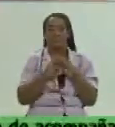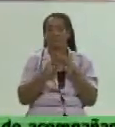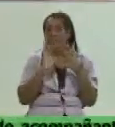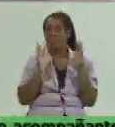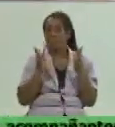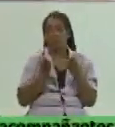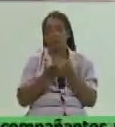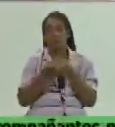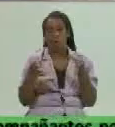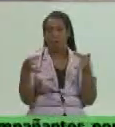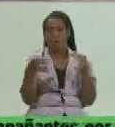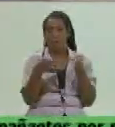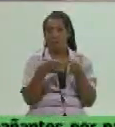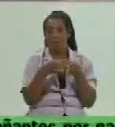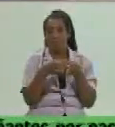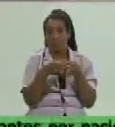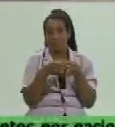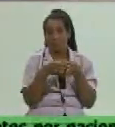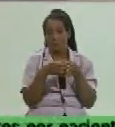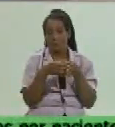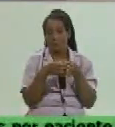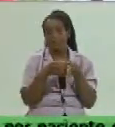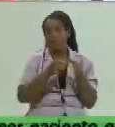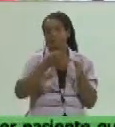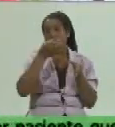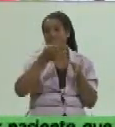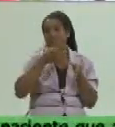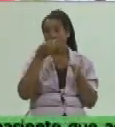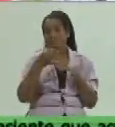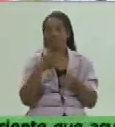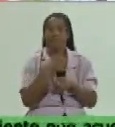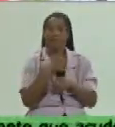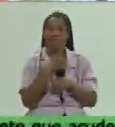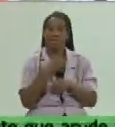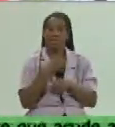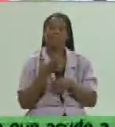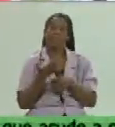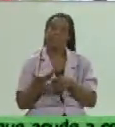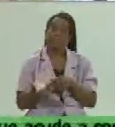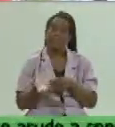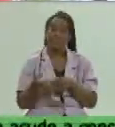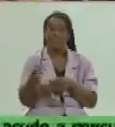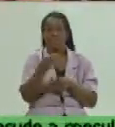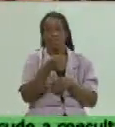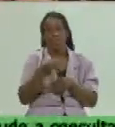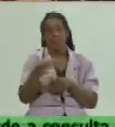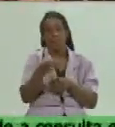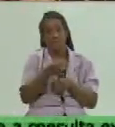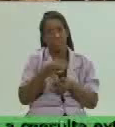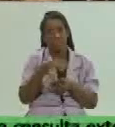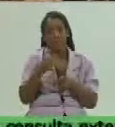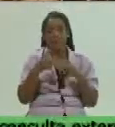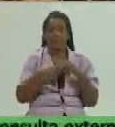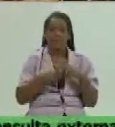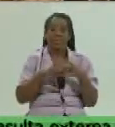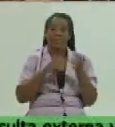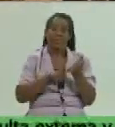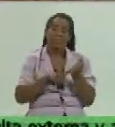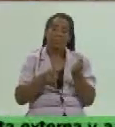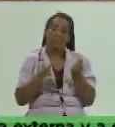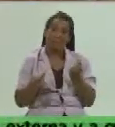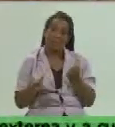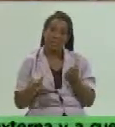comités que le estuve explicando que tienen una expresión en el municipio y en la provincia de forma